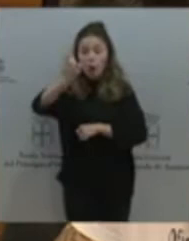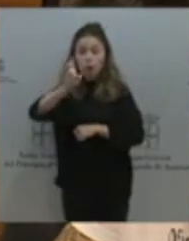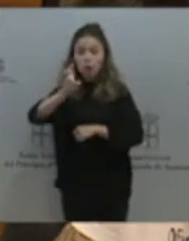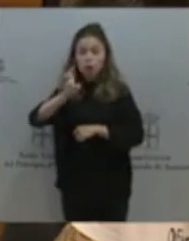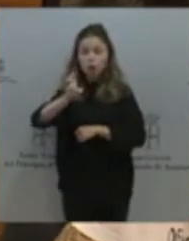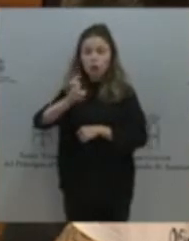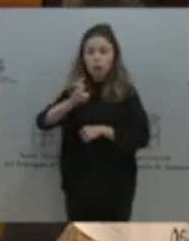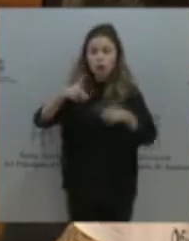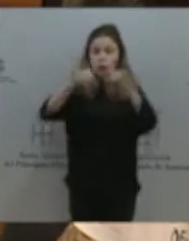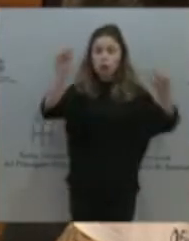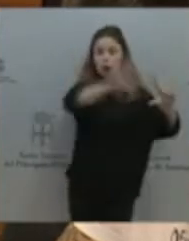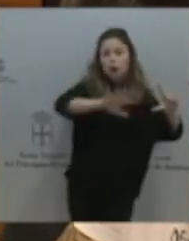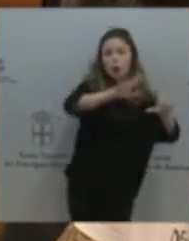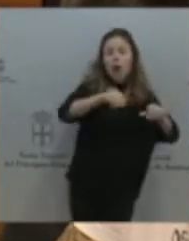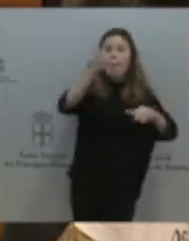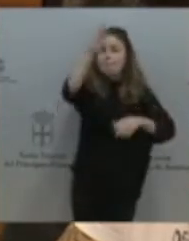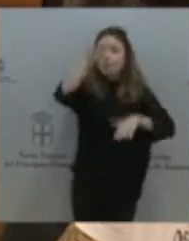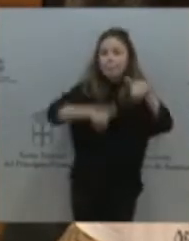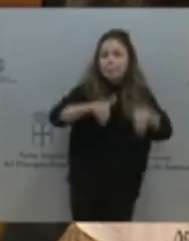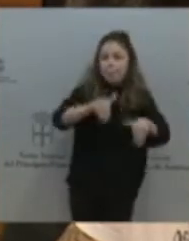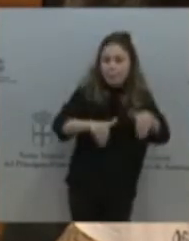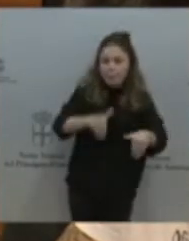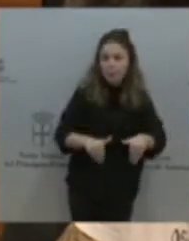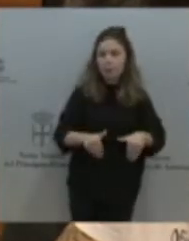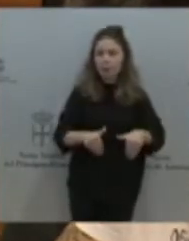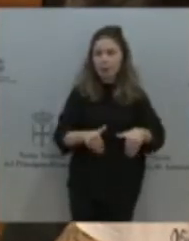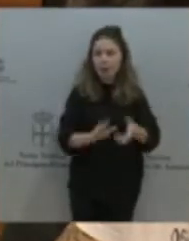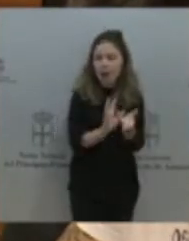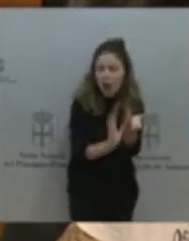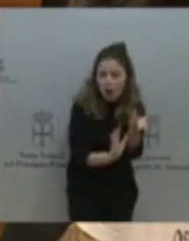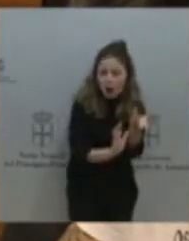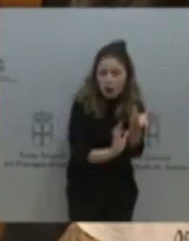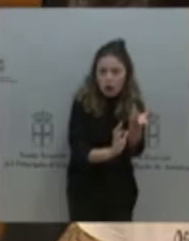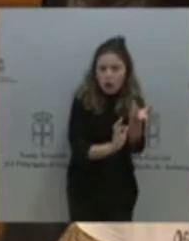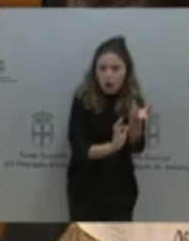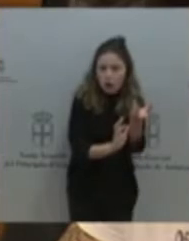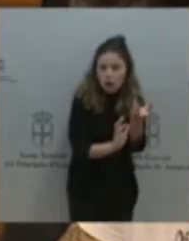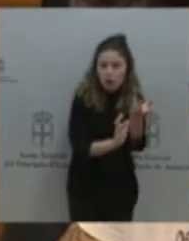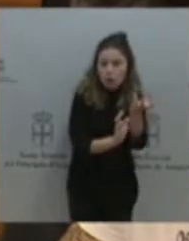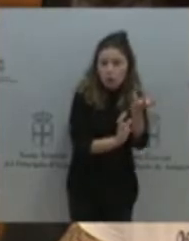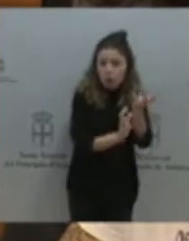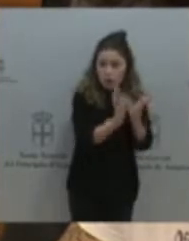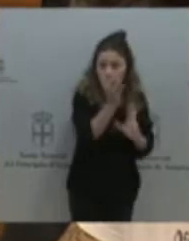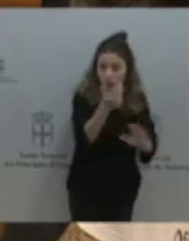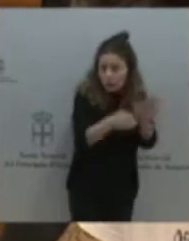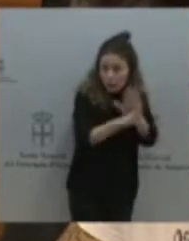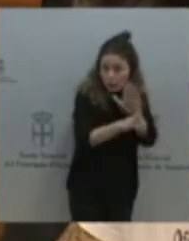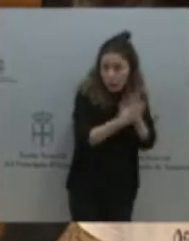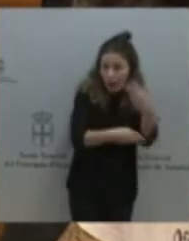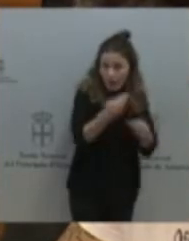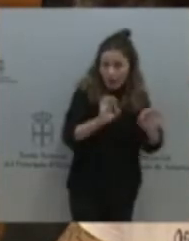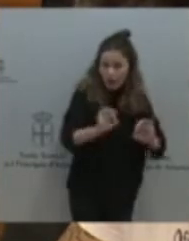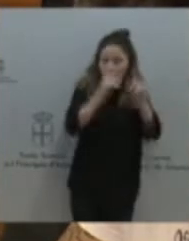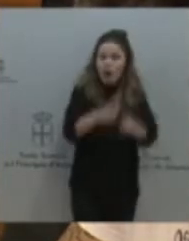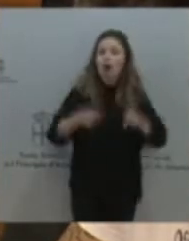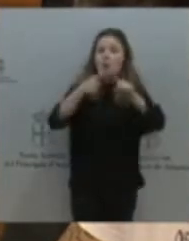que sigue ardiendo diez años después, que no se ha hecho nada en esa mina para intentar que volviera al lugar de inicio, o